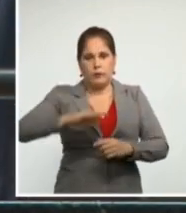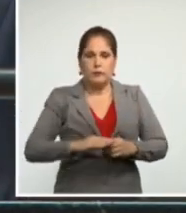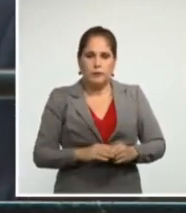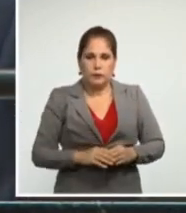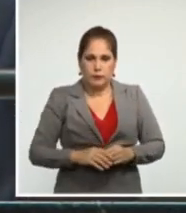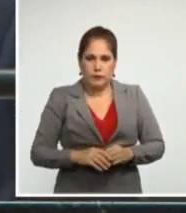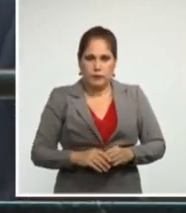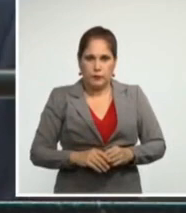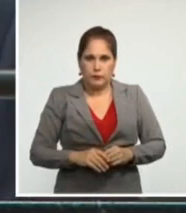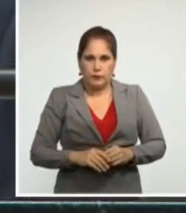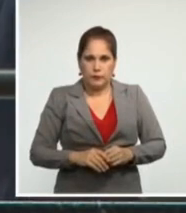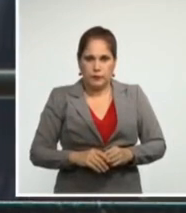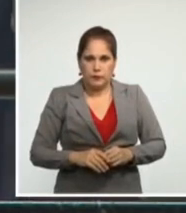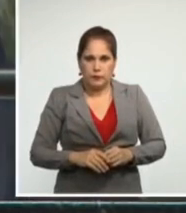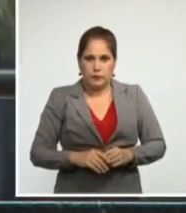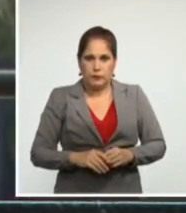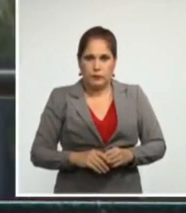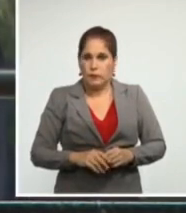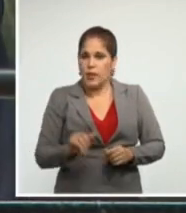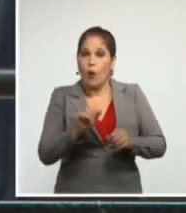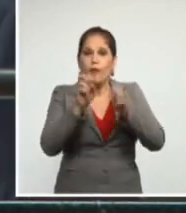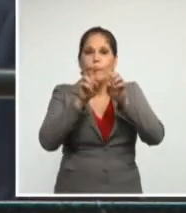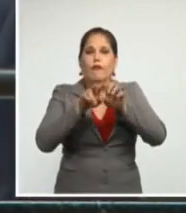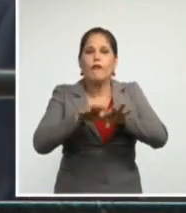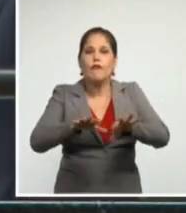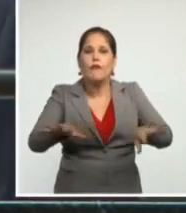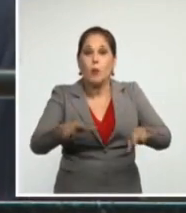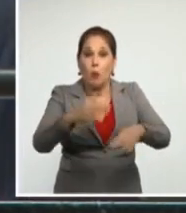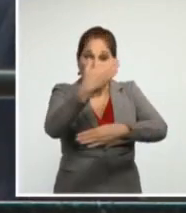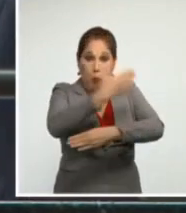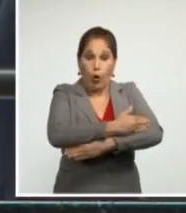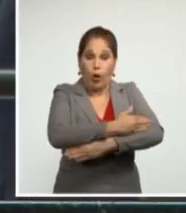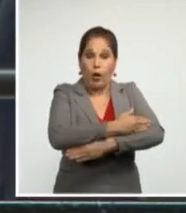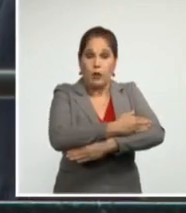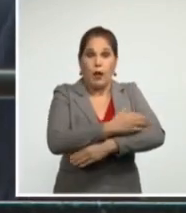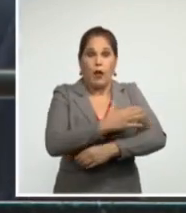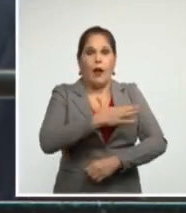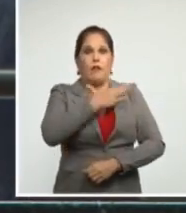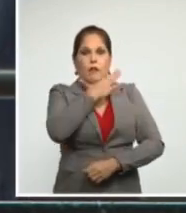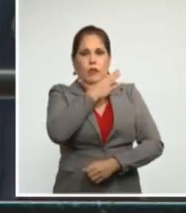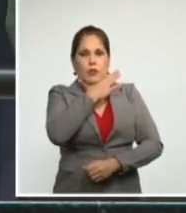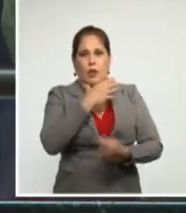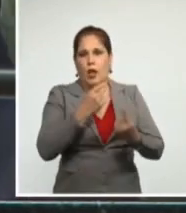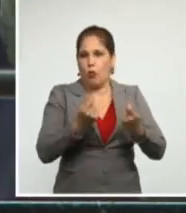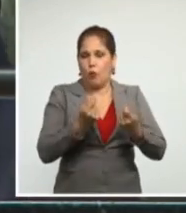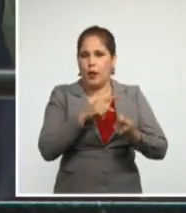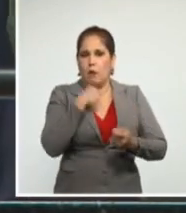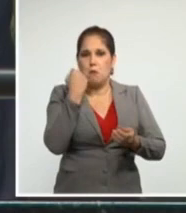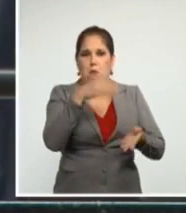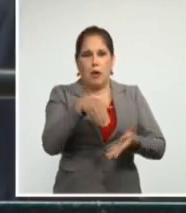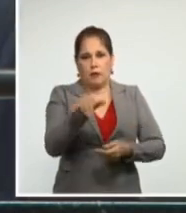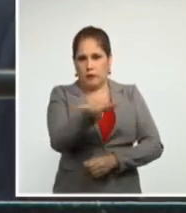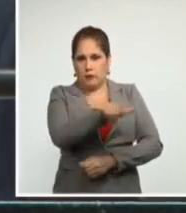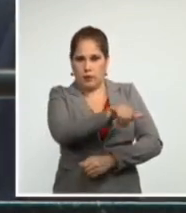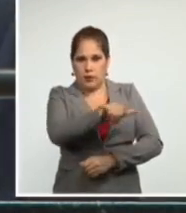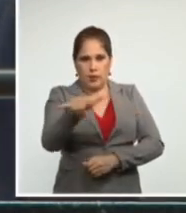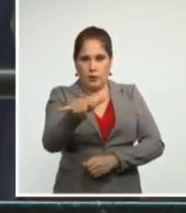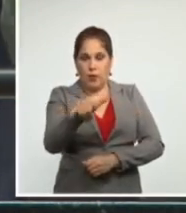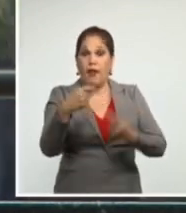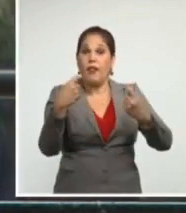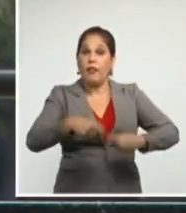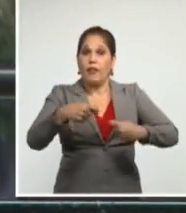como el virus el bloqueo asfixia y mata y debe